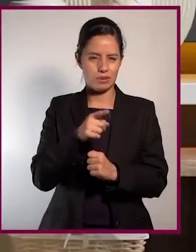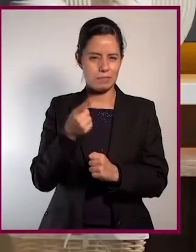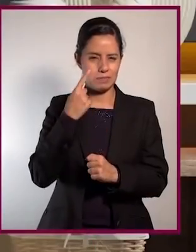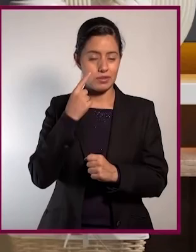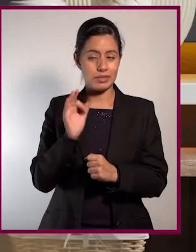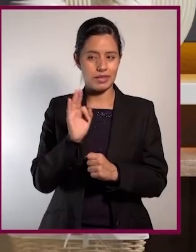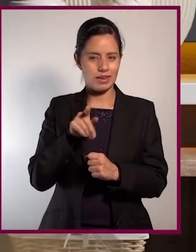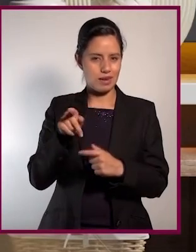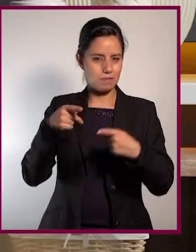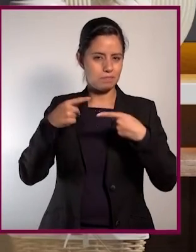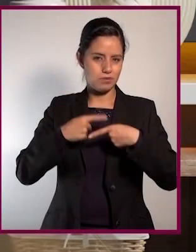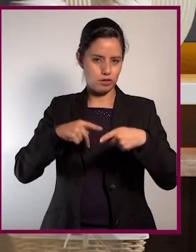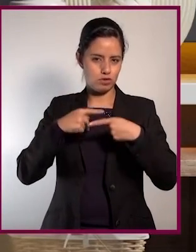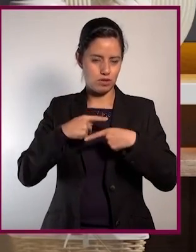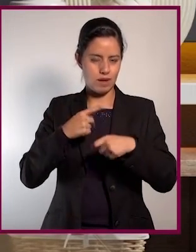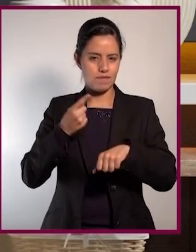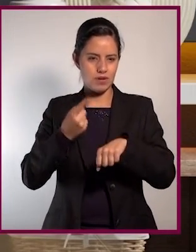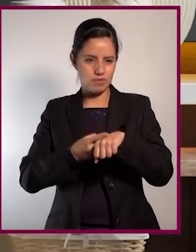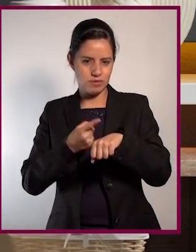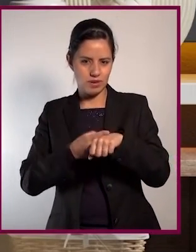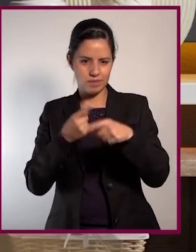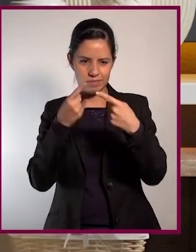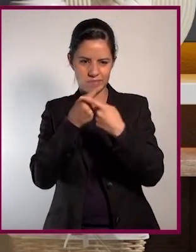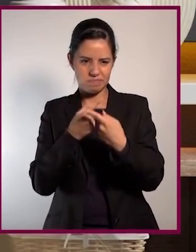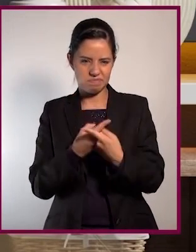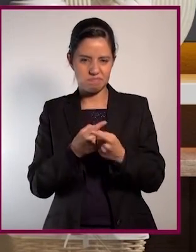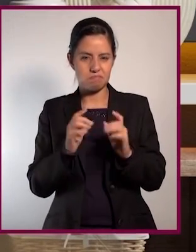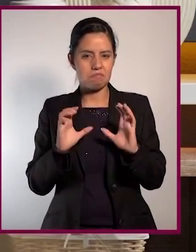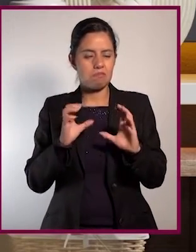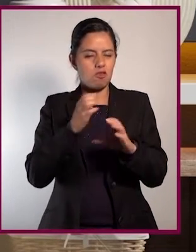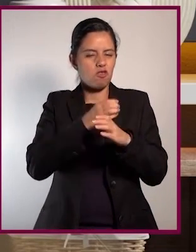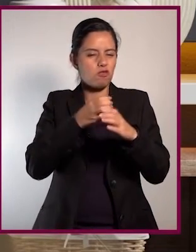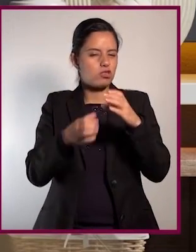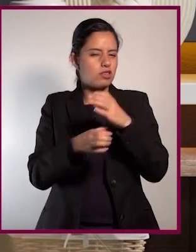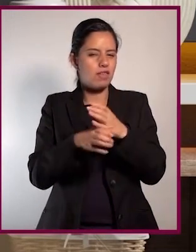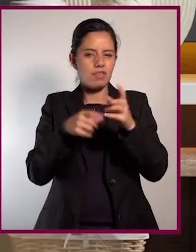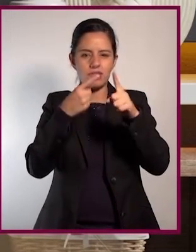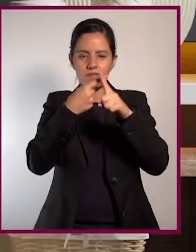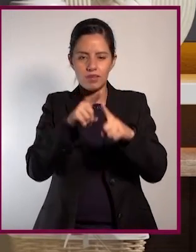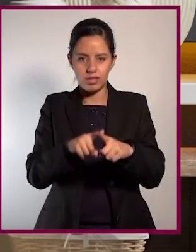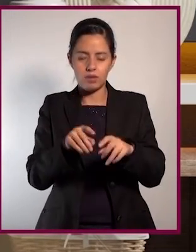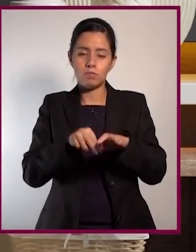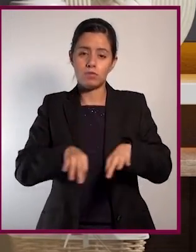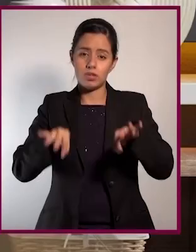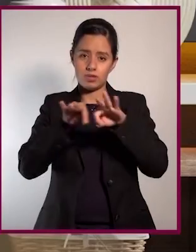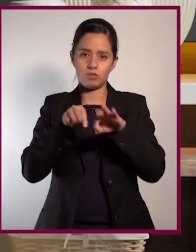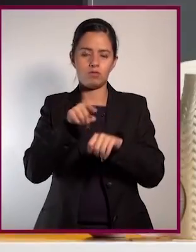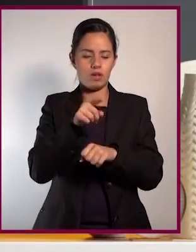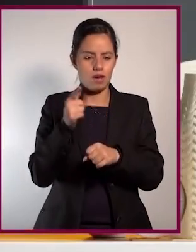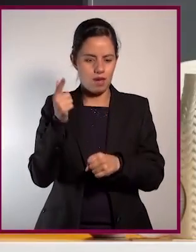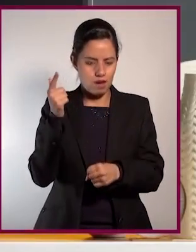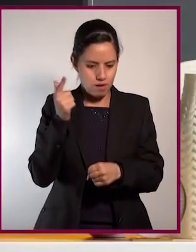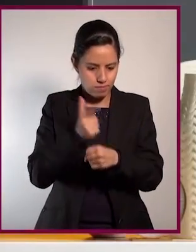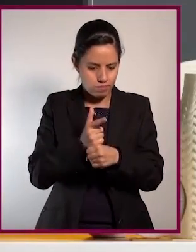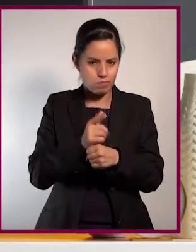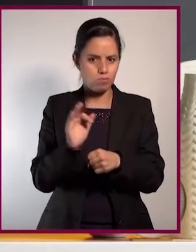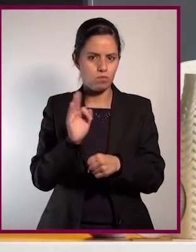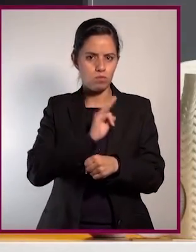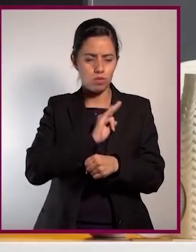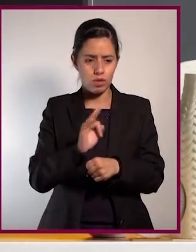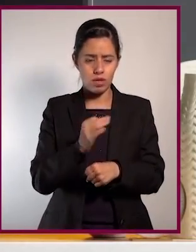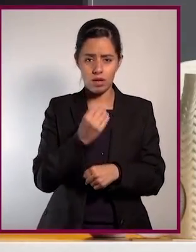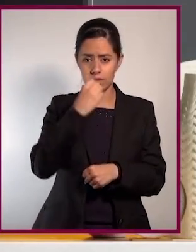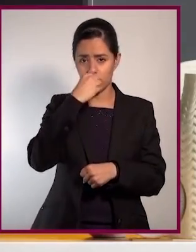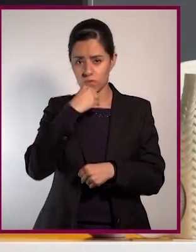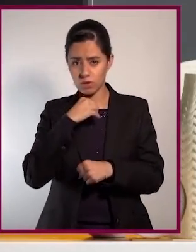Como vimos hoy, una persona puede tener alergia a prácticamente cualquier cosa. Lo importante es que